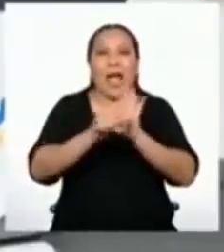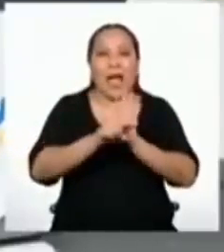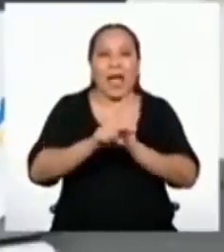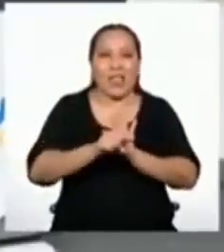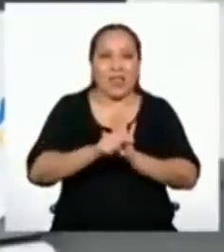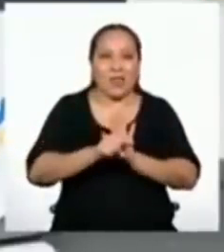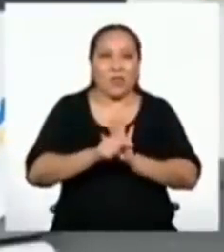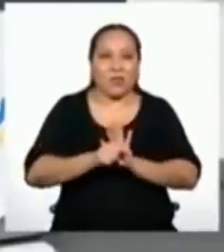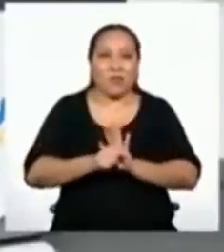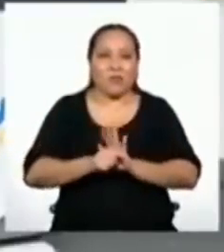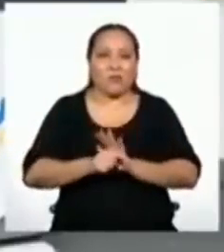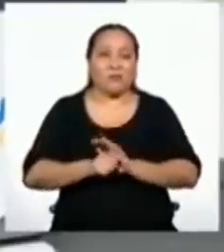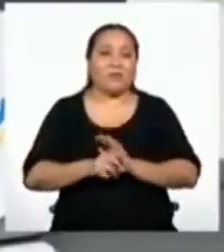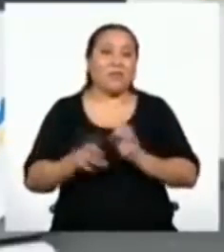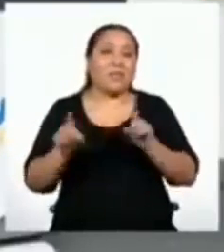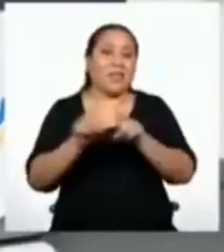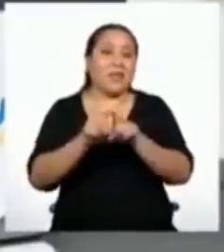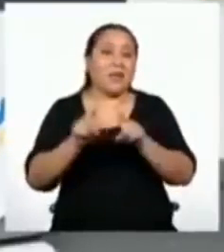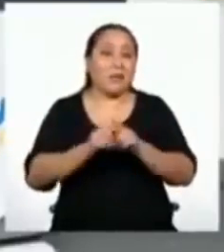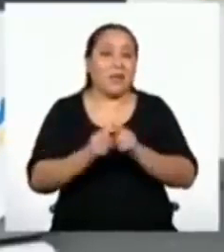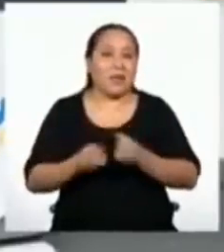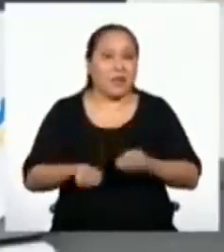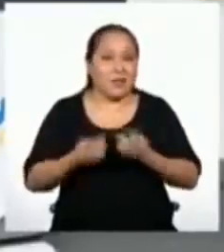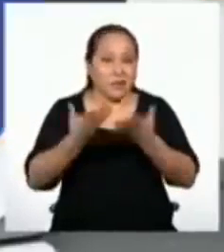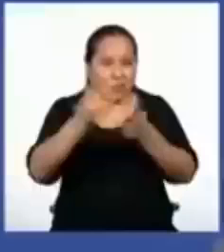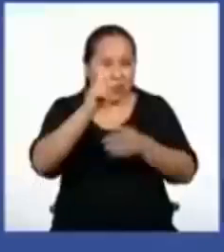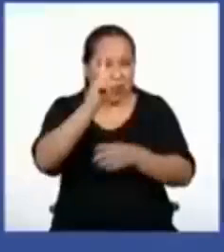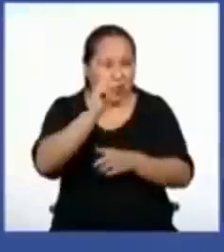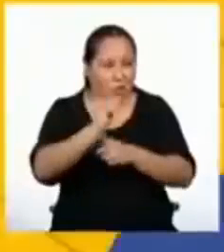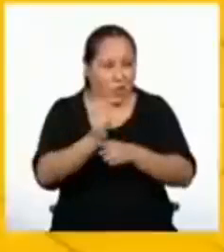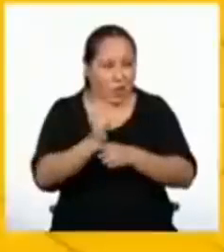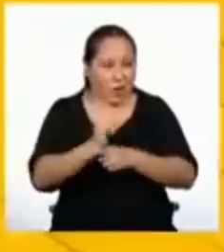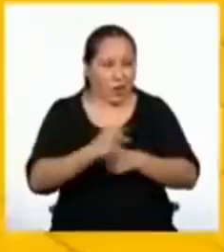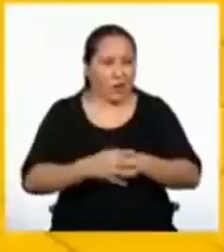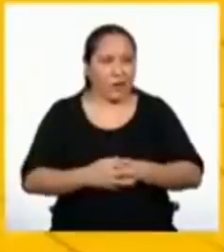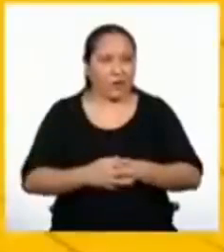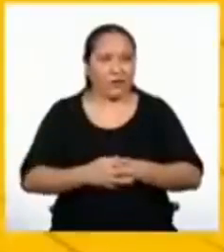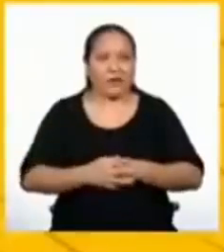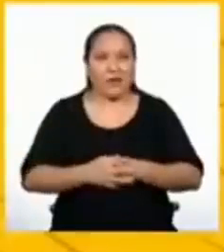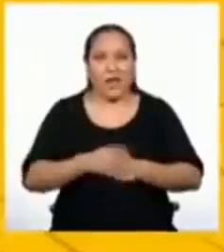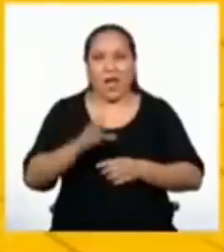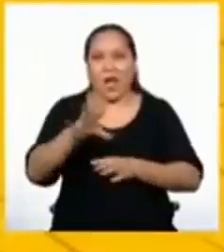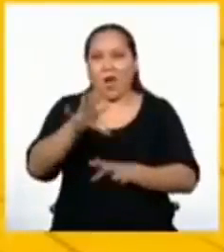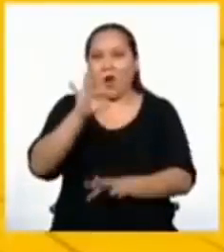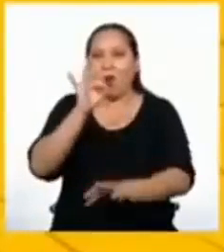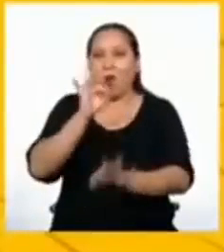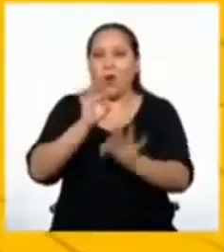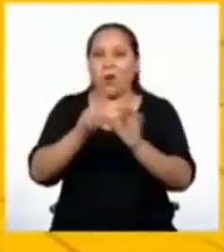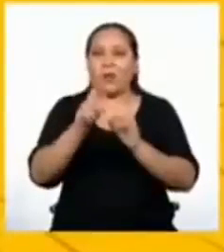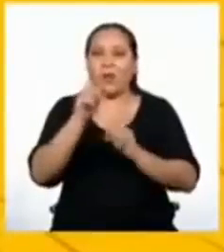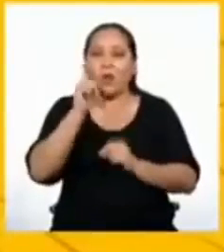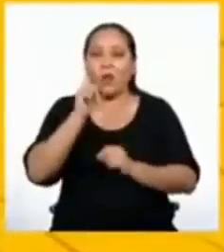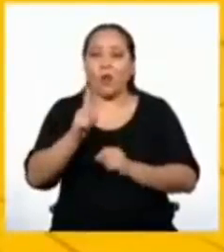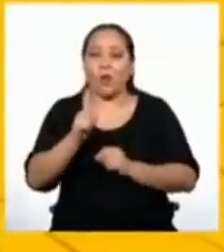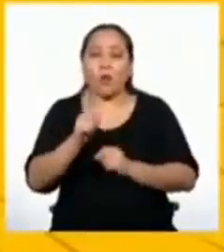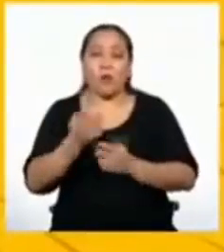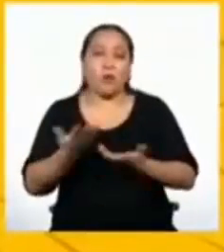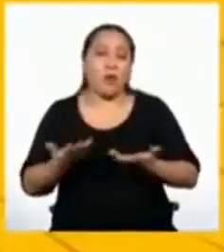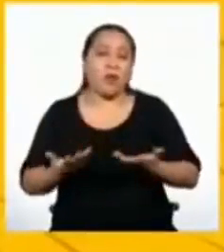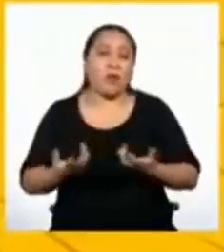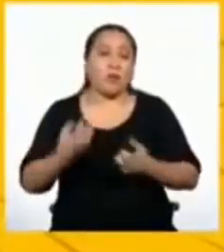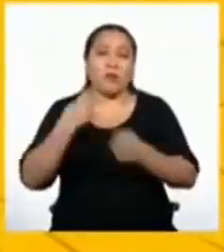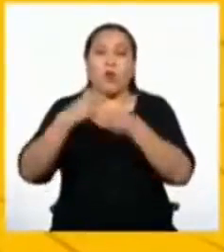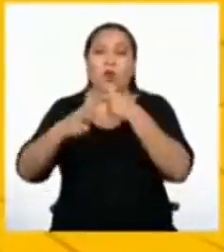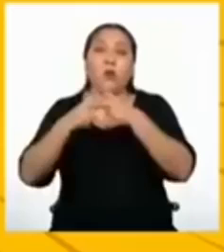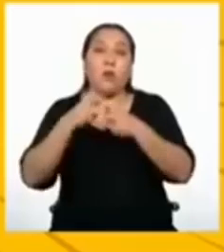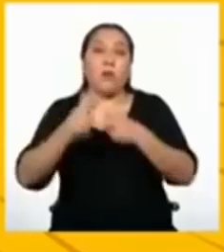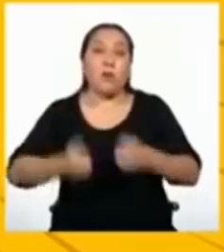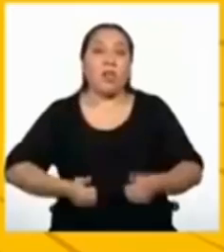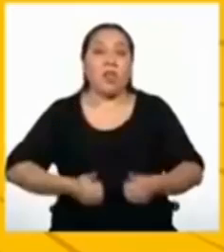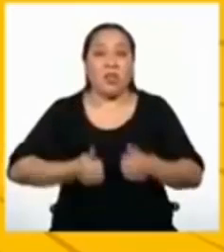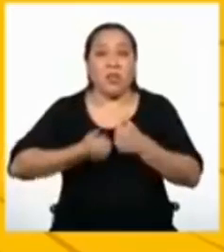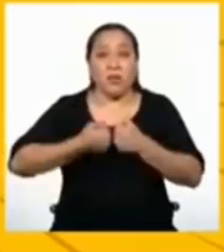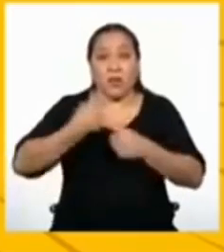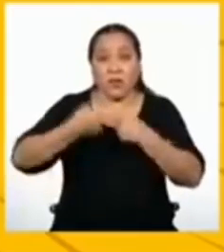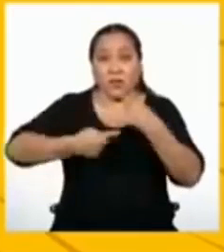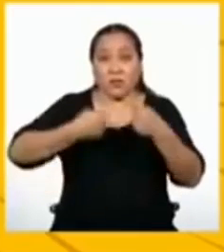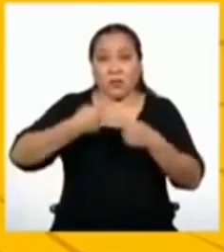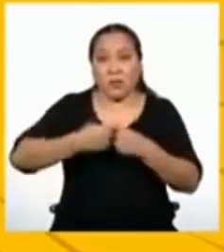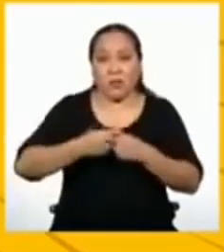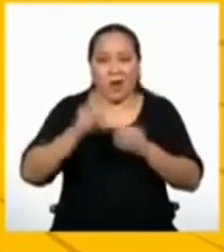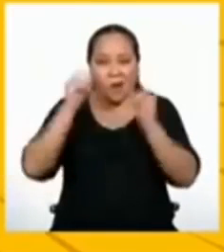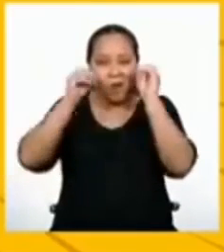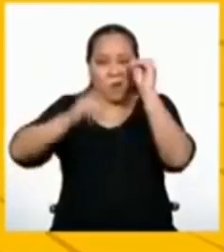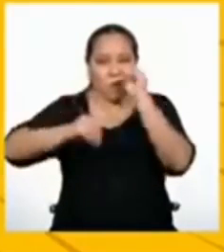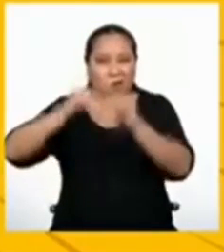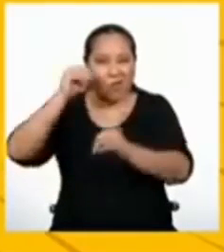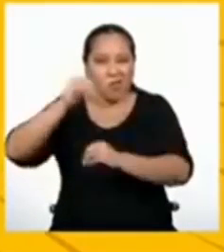Además, les dejamos un reto. Que identifiquen una situación de la vida cotidiana para hacer uso de sus